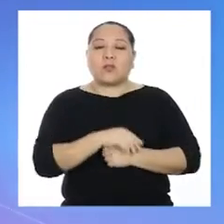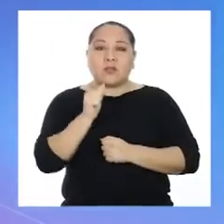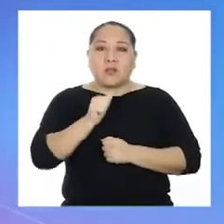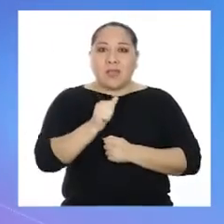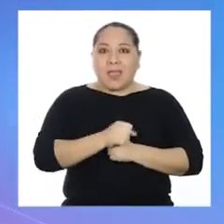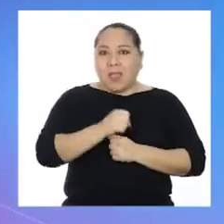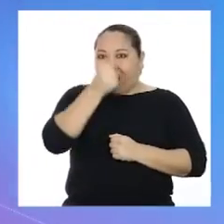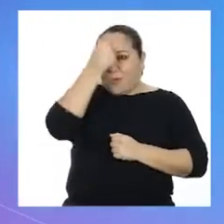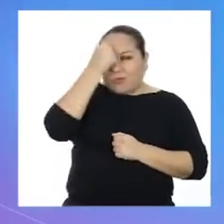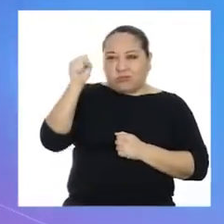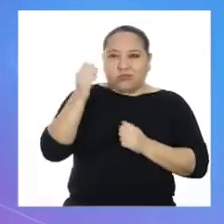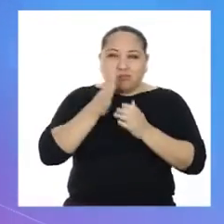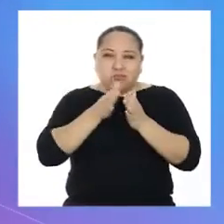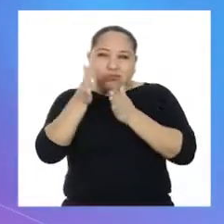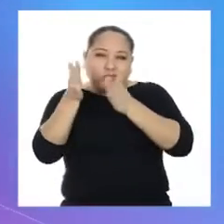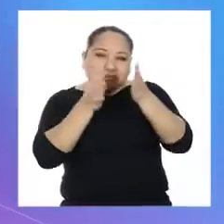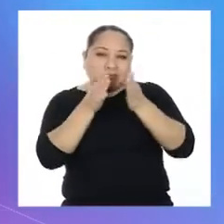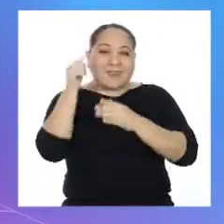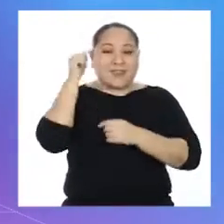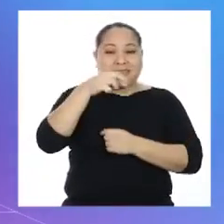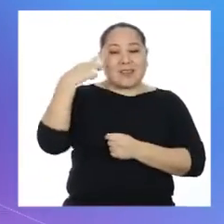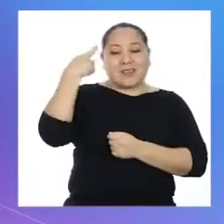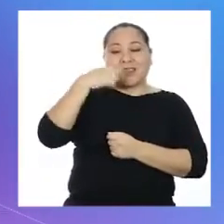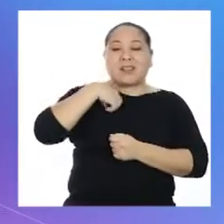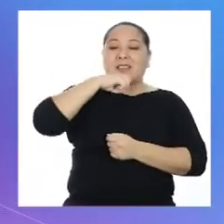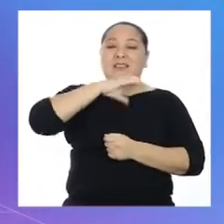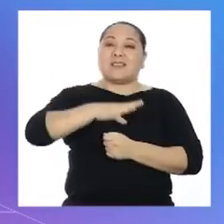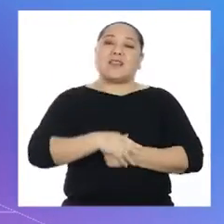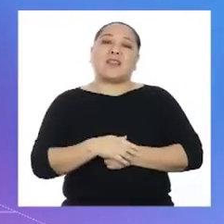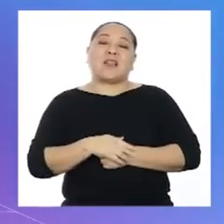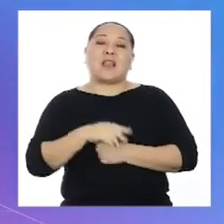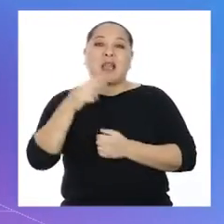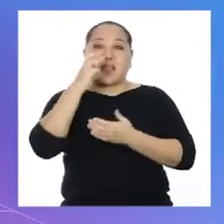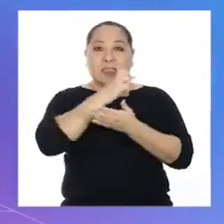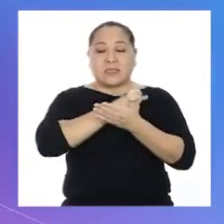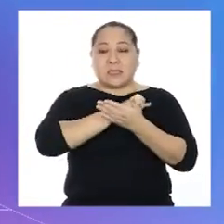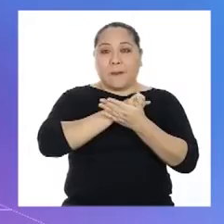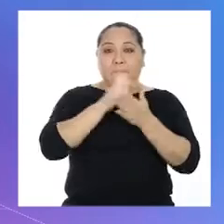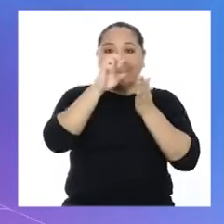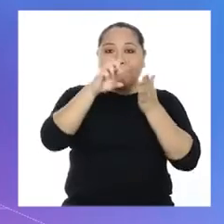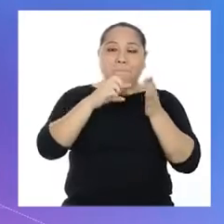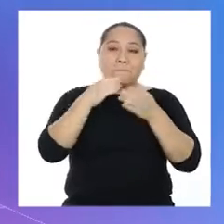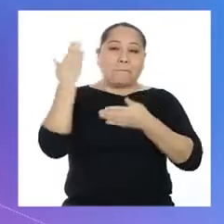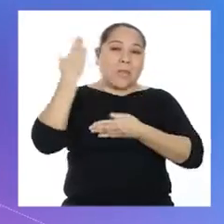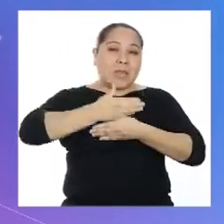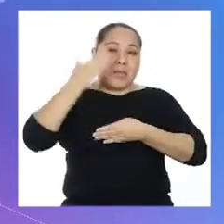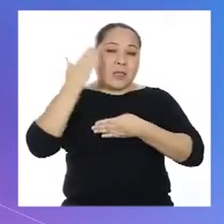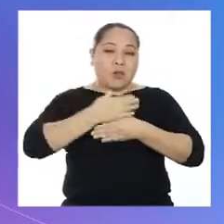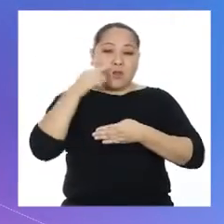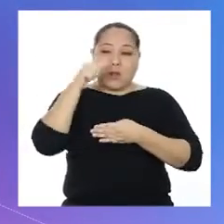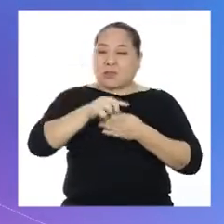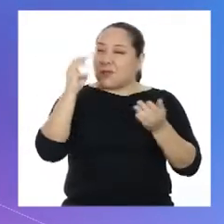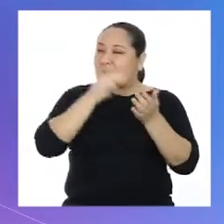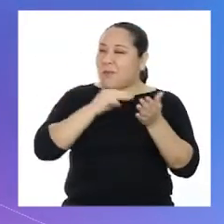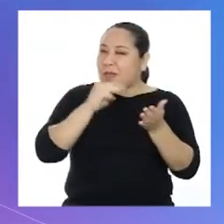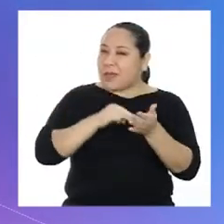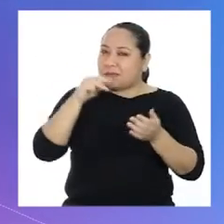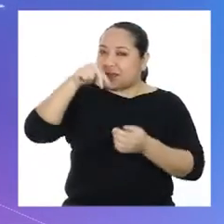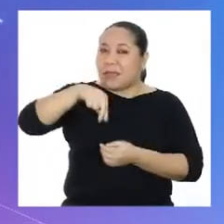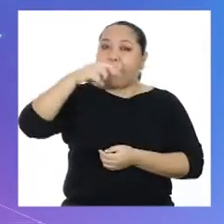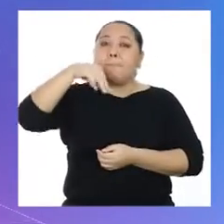son las de aventura. Por ello, podemos decir que las películas de aventura son la moda de este